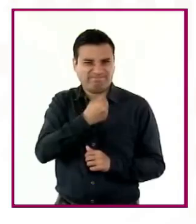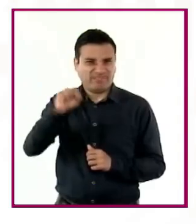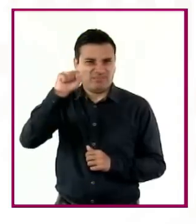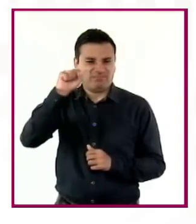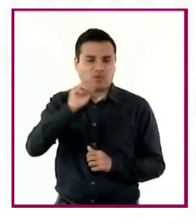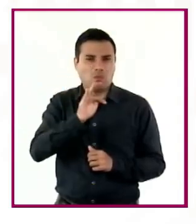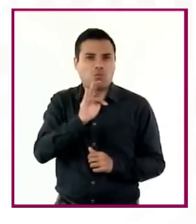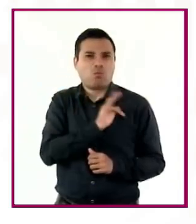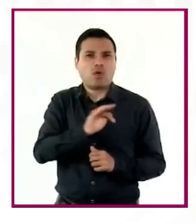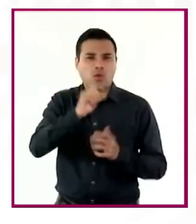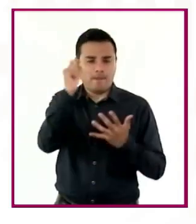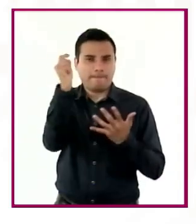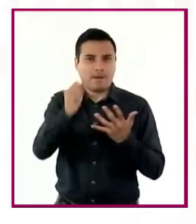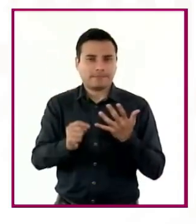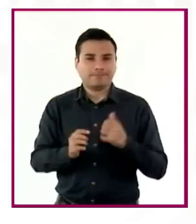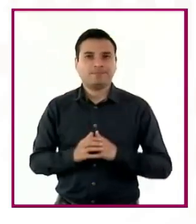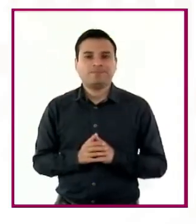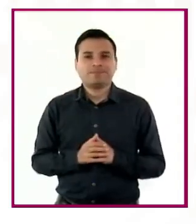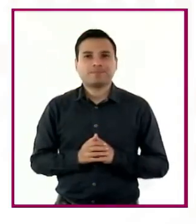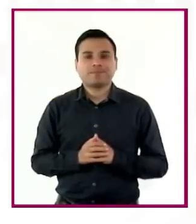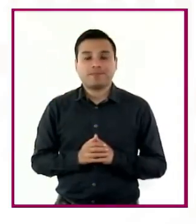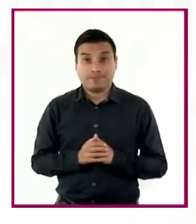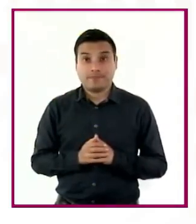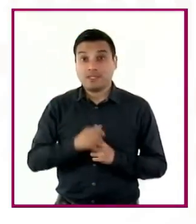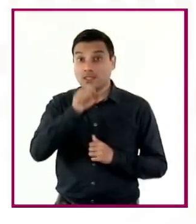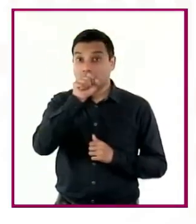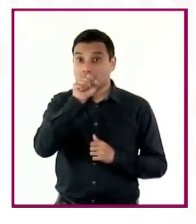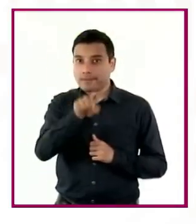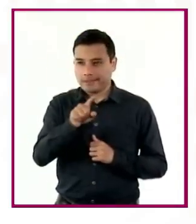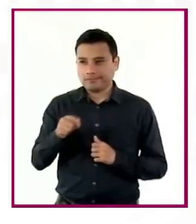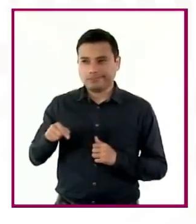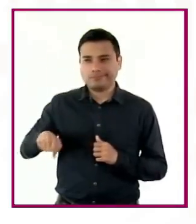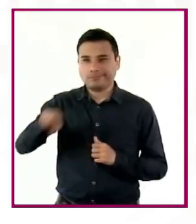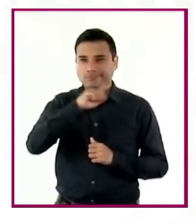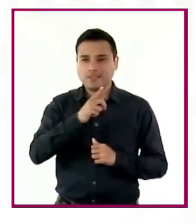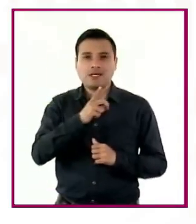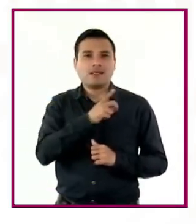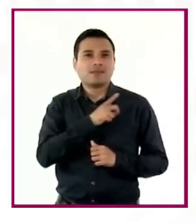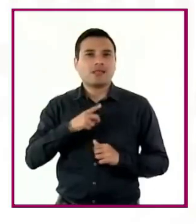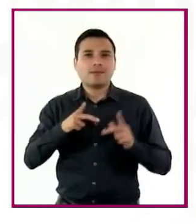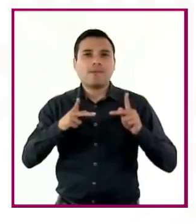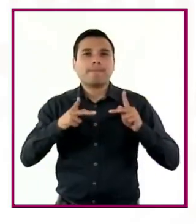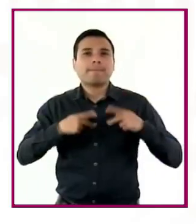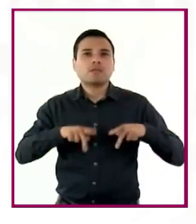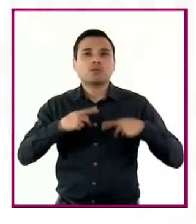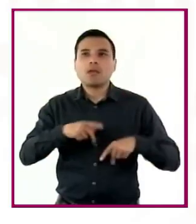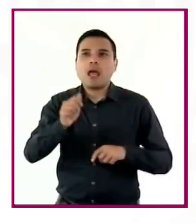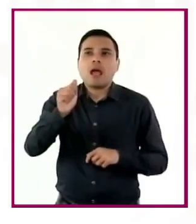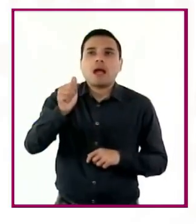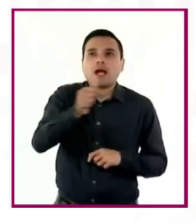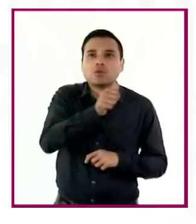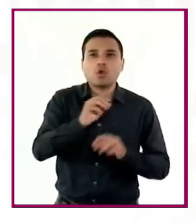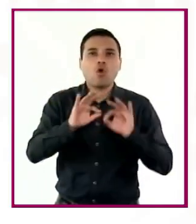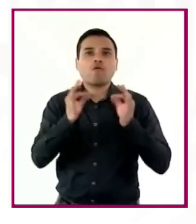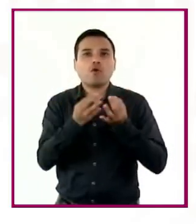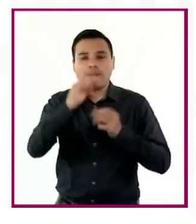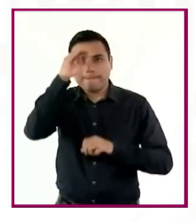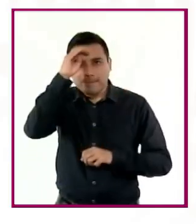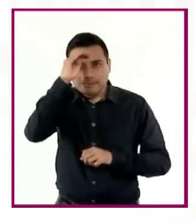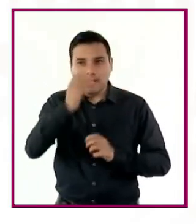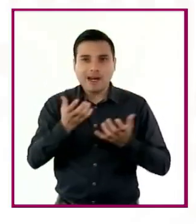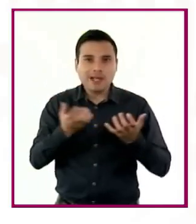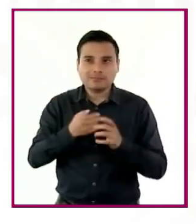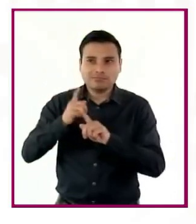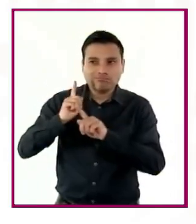La importancia de comprender las diversas formas de ser, pensar y actuar al establecer relaciones con las demás